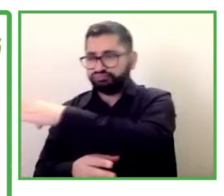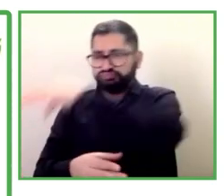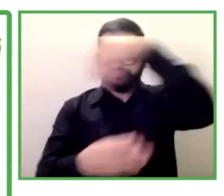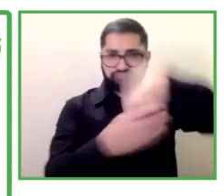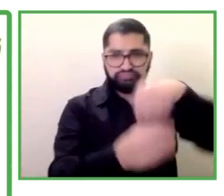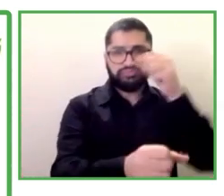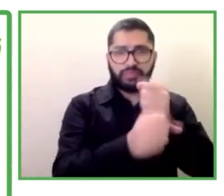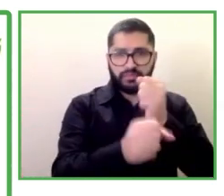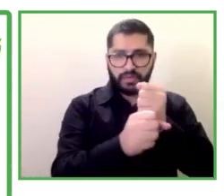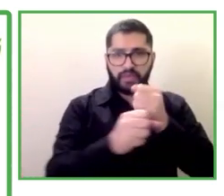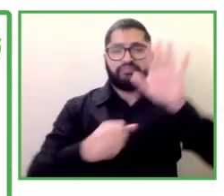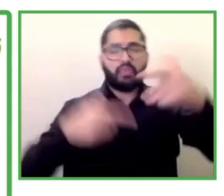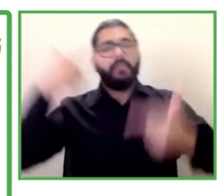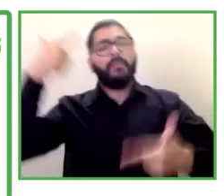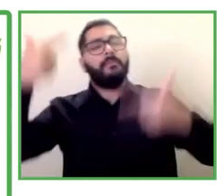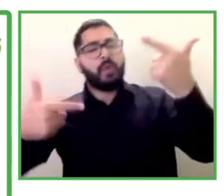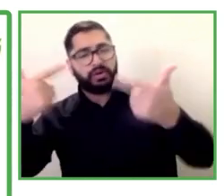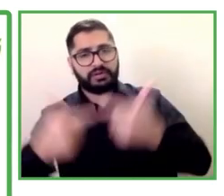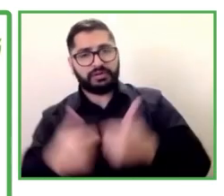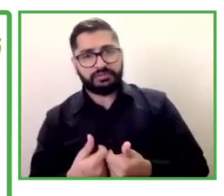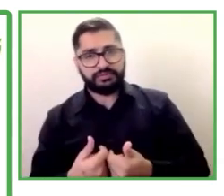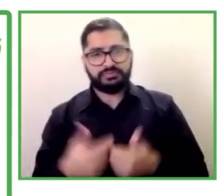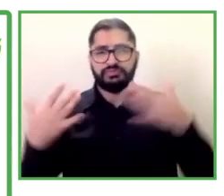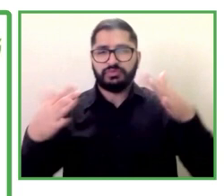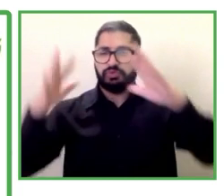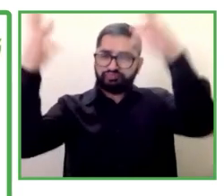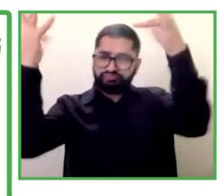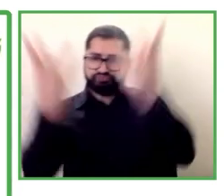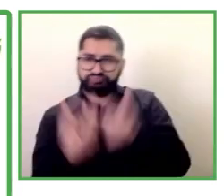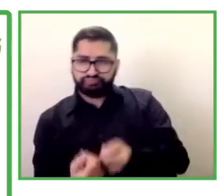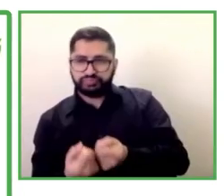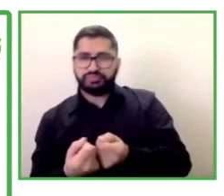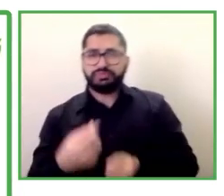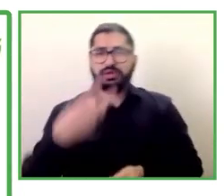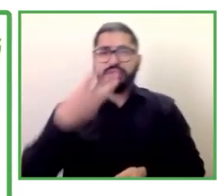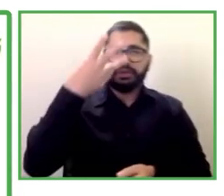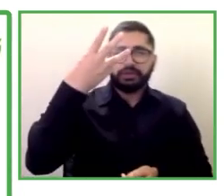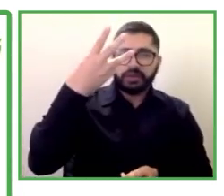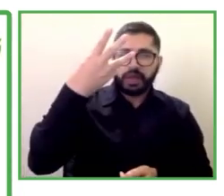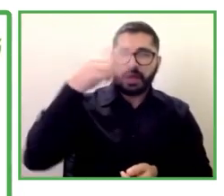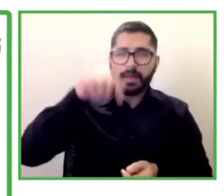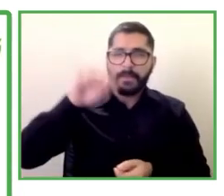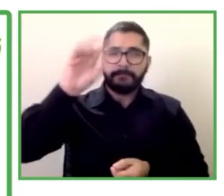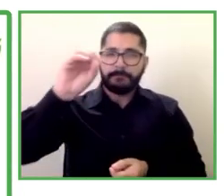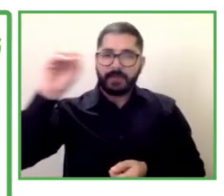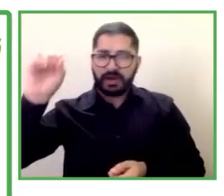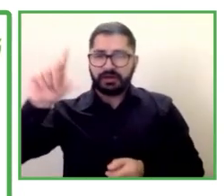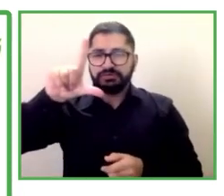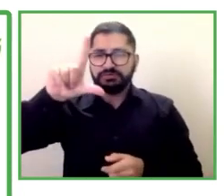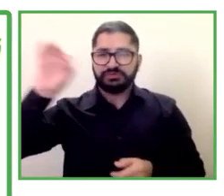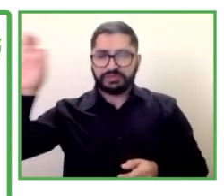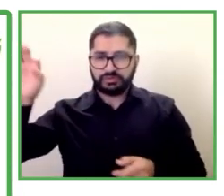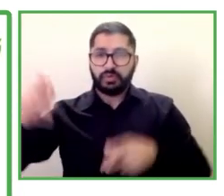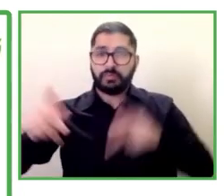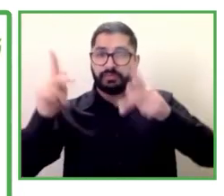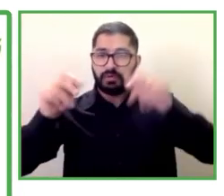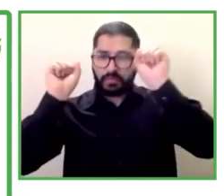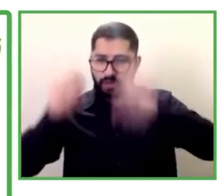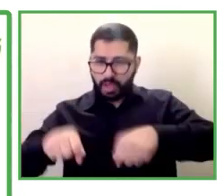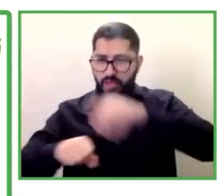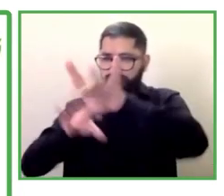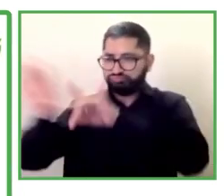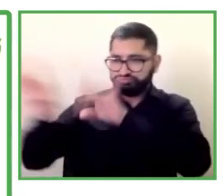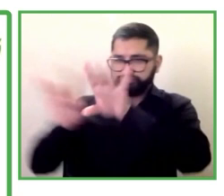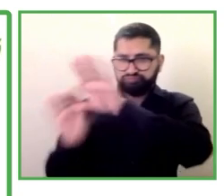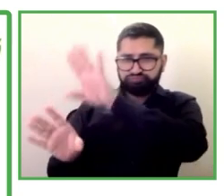en torno a 3.720 personas se podrían acoger a estas medidas y su financiación está asegurada y es